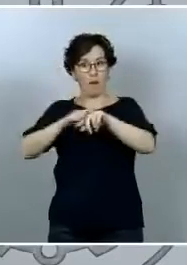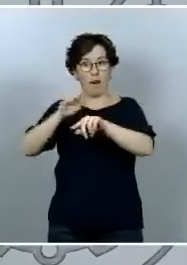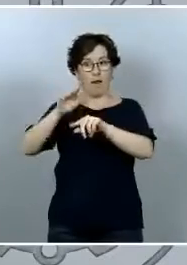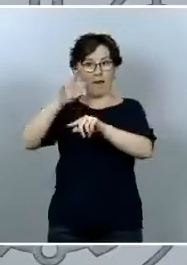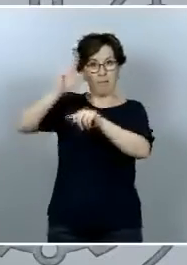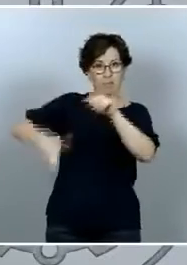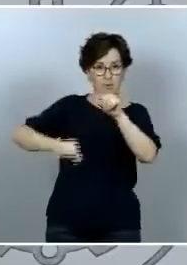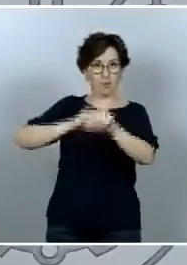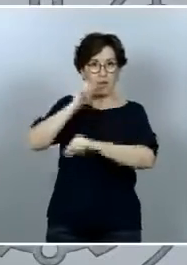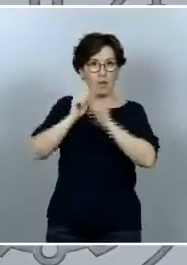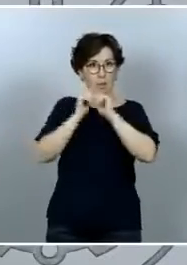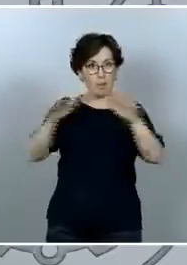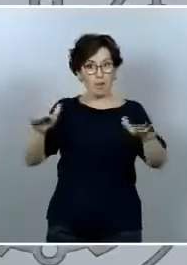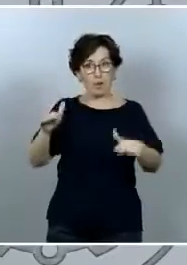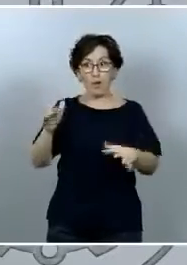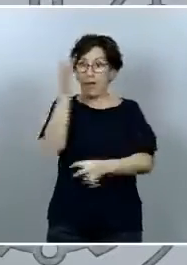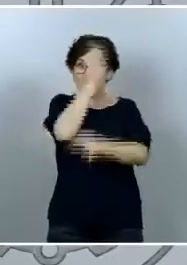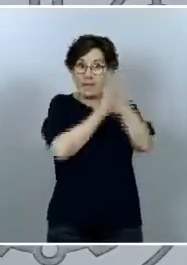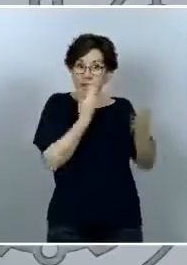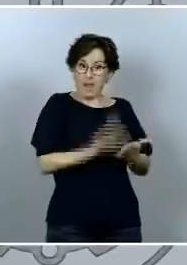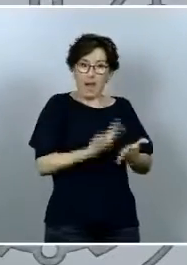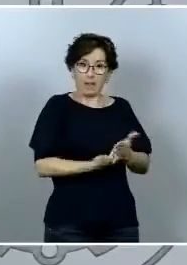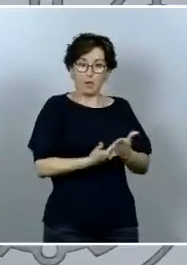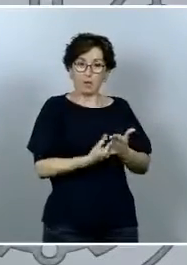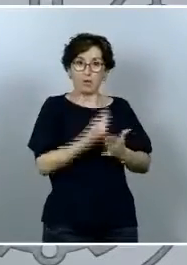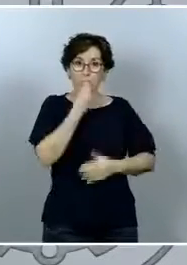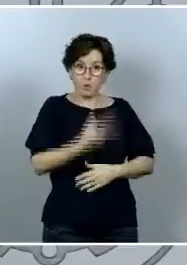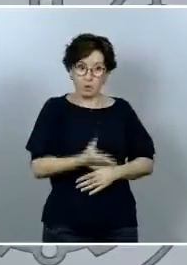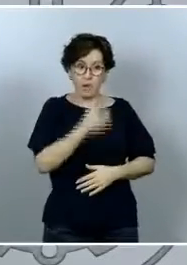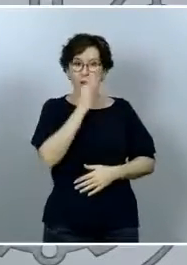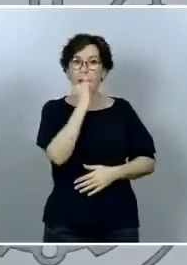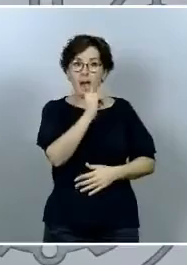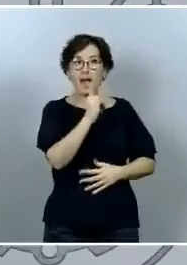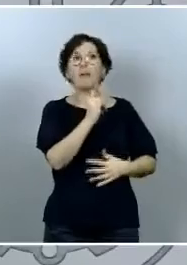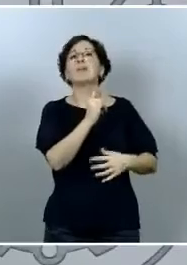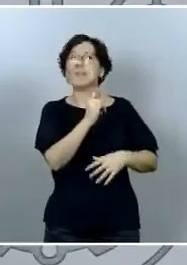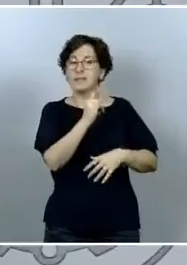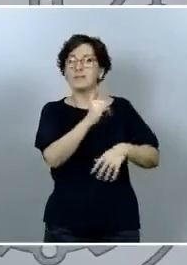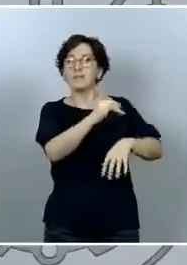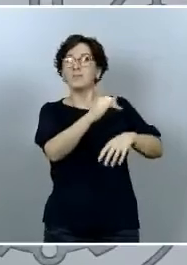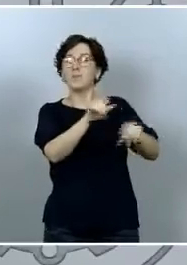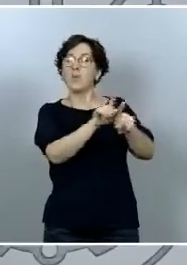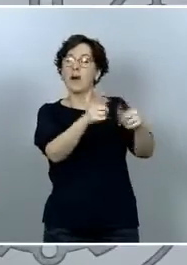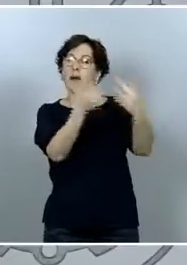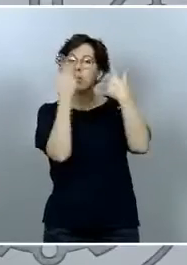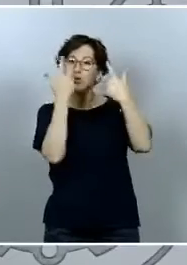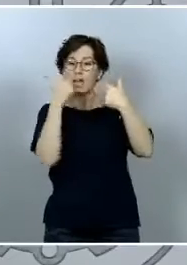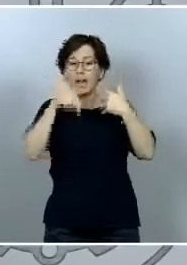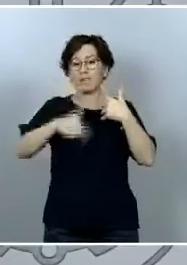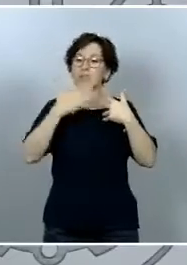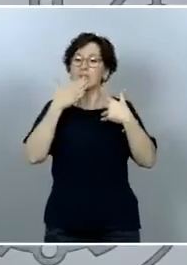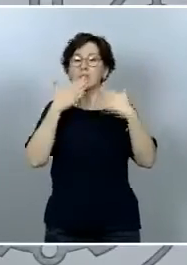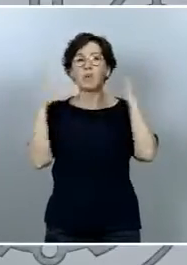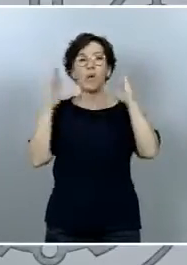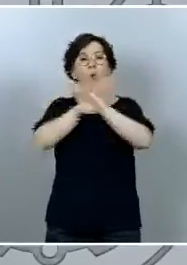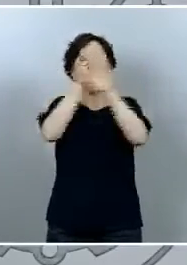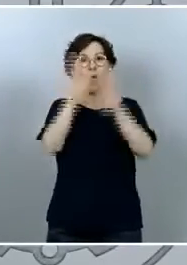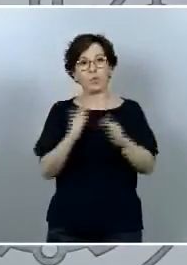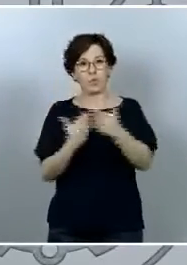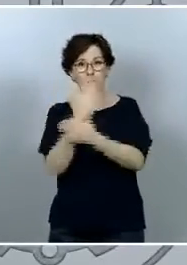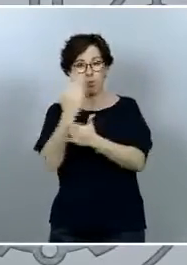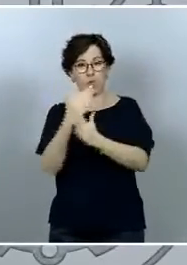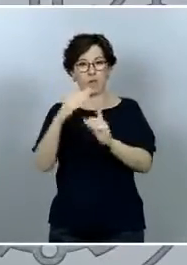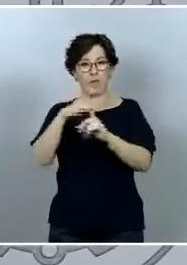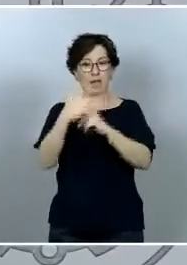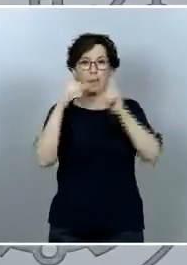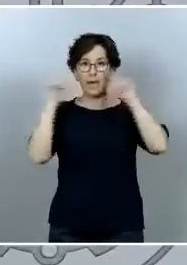disponibles hacen o aconsejan que estos sean los últimos días de prórroga del estado de alarma y que luego la gran parte de